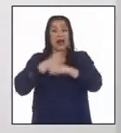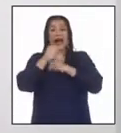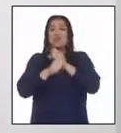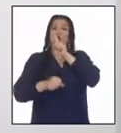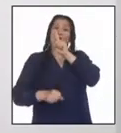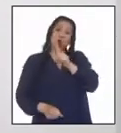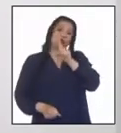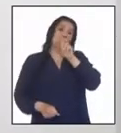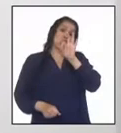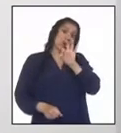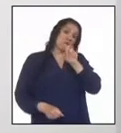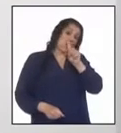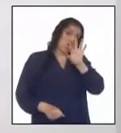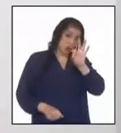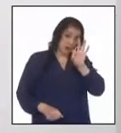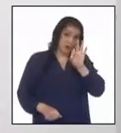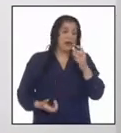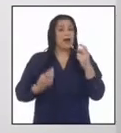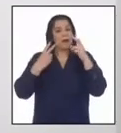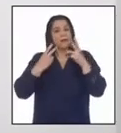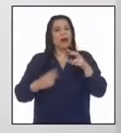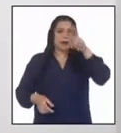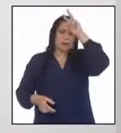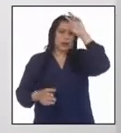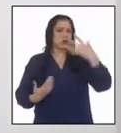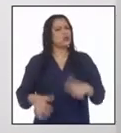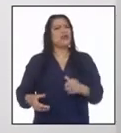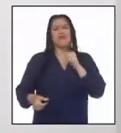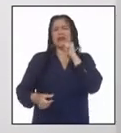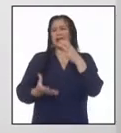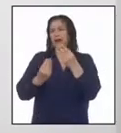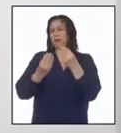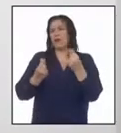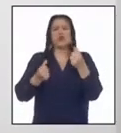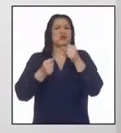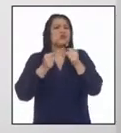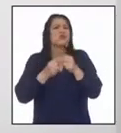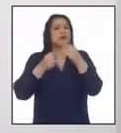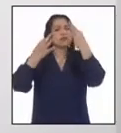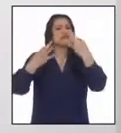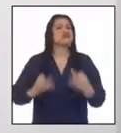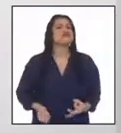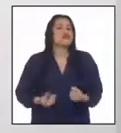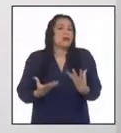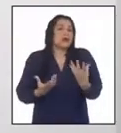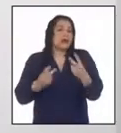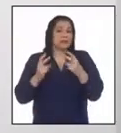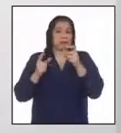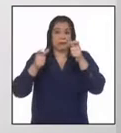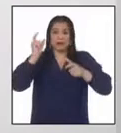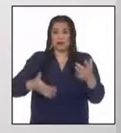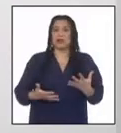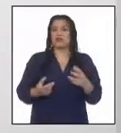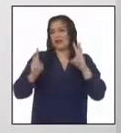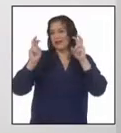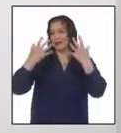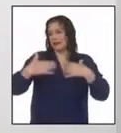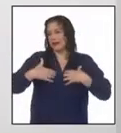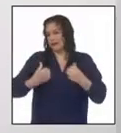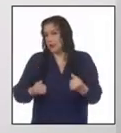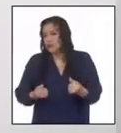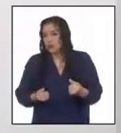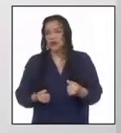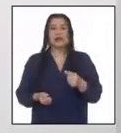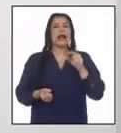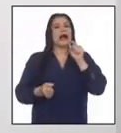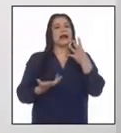vemos que el Estado peruano tenía insuficientes datos de la población sobre la situación sanitaria. Es a